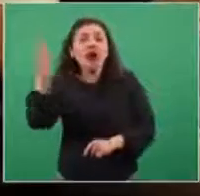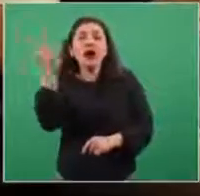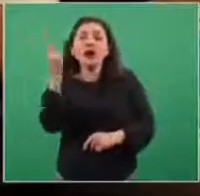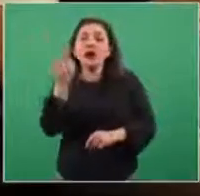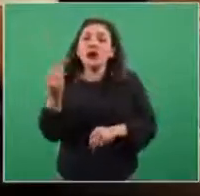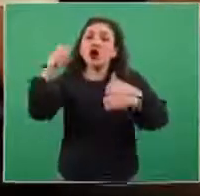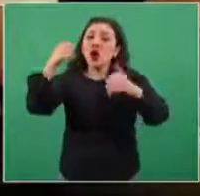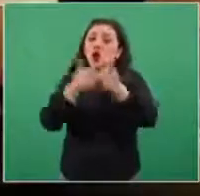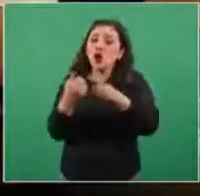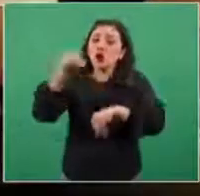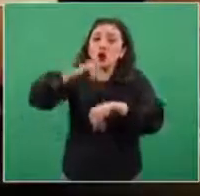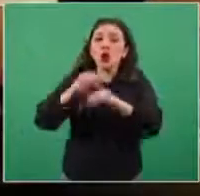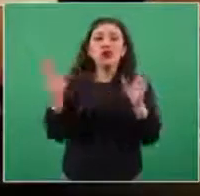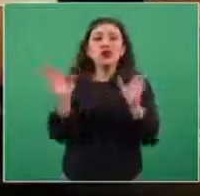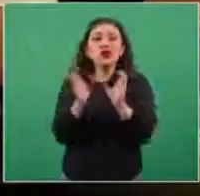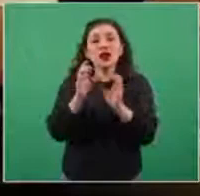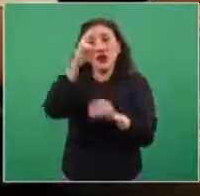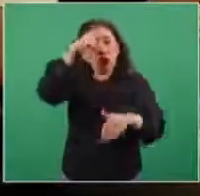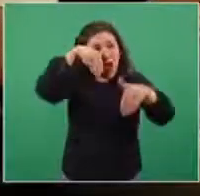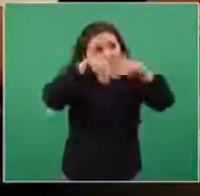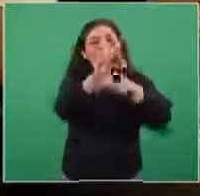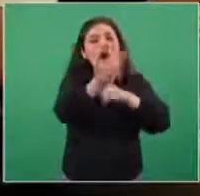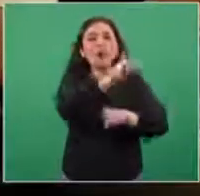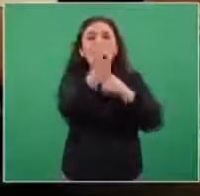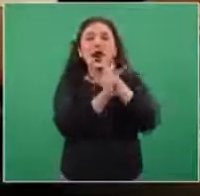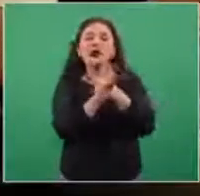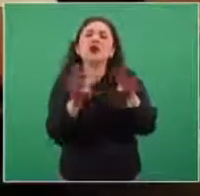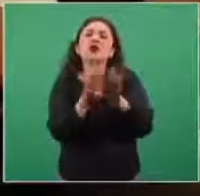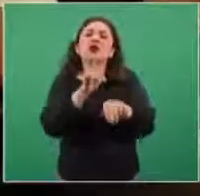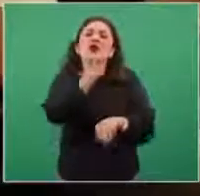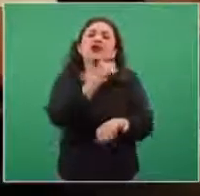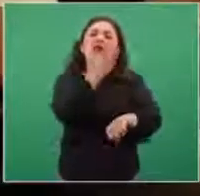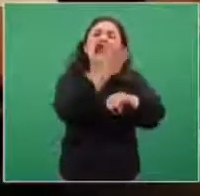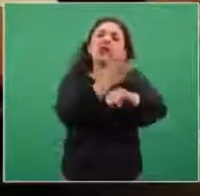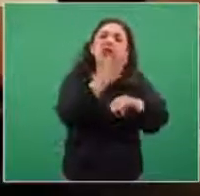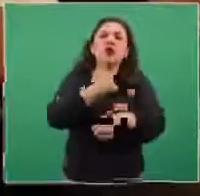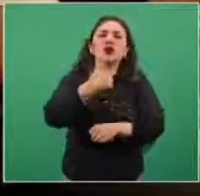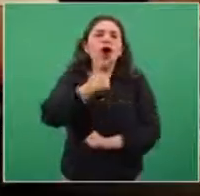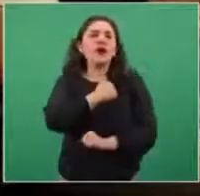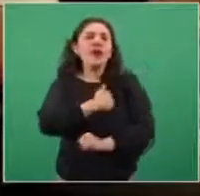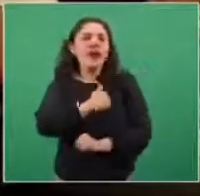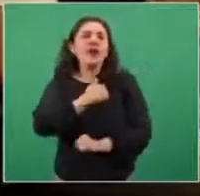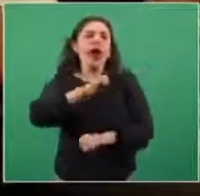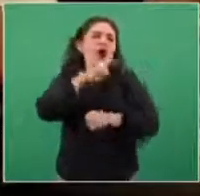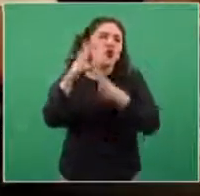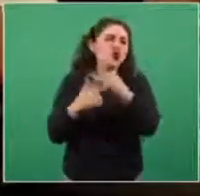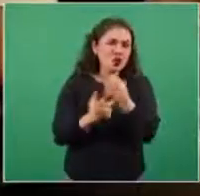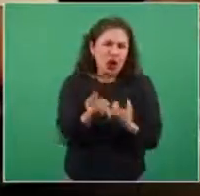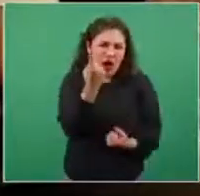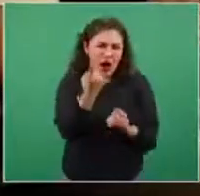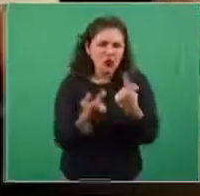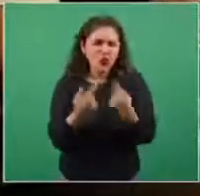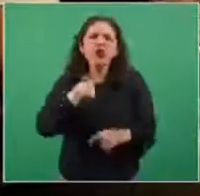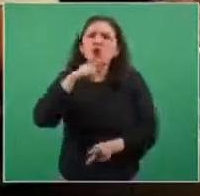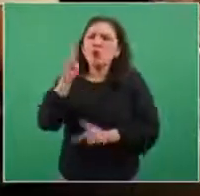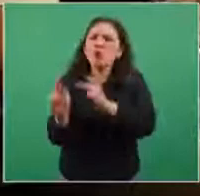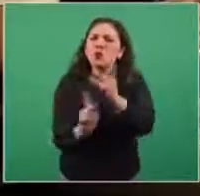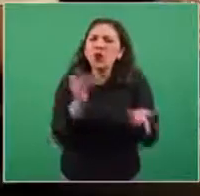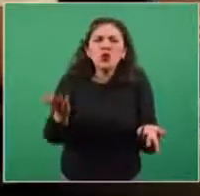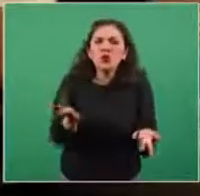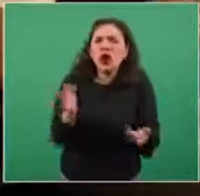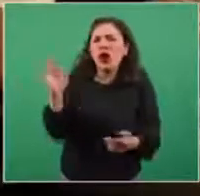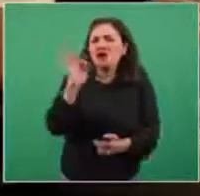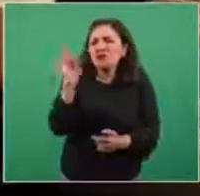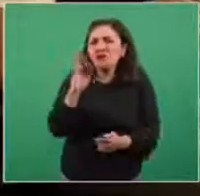certificado para entrar a algunos países como Estados Unidos, Canadá y algunos países de Europa. Mi pregunta es, ¿qué pasa con